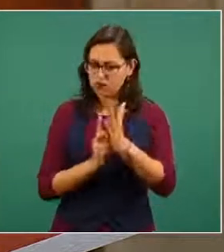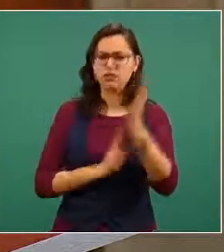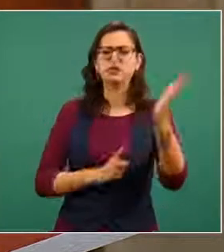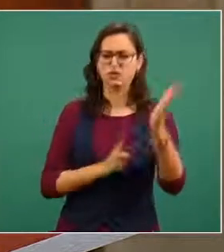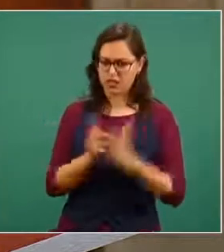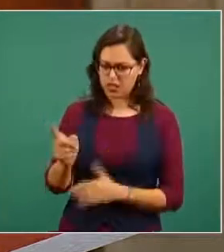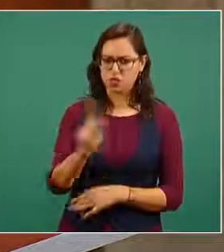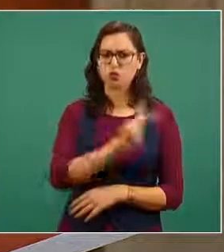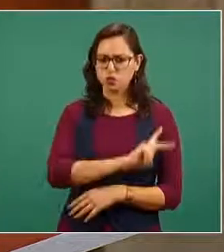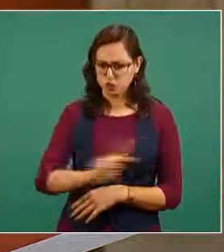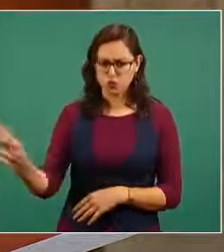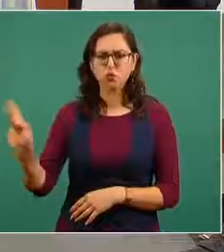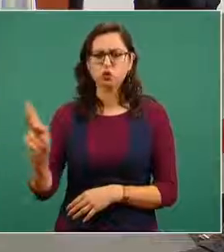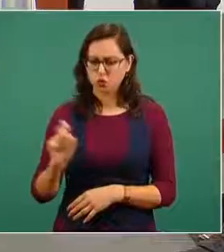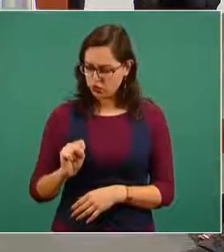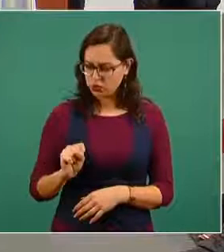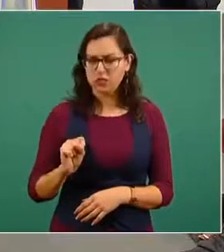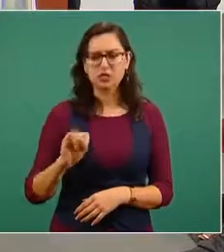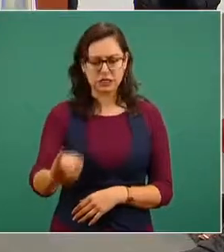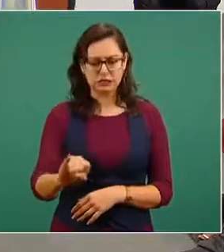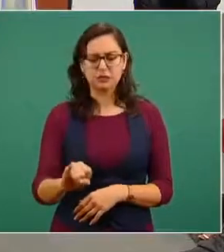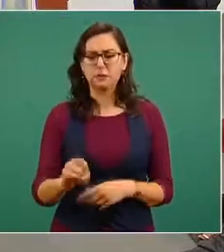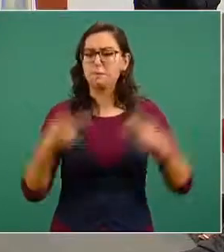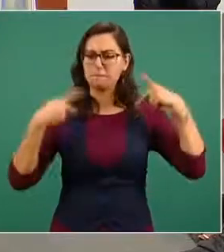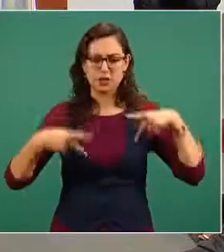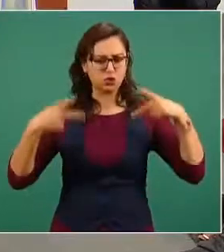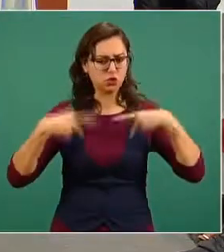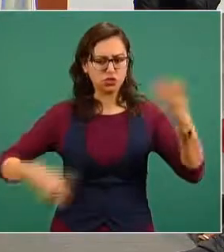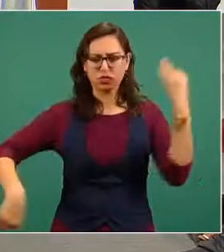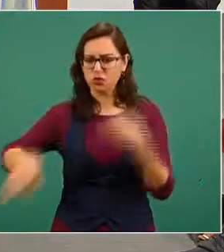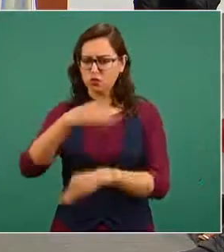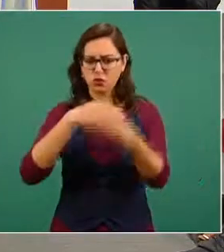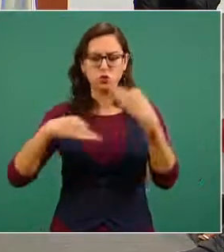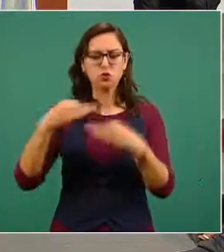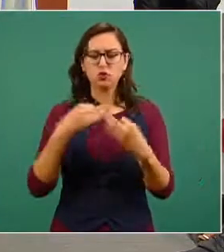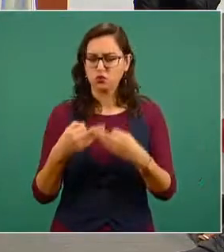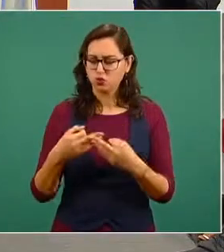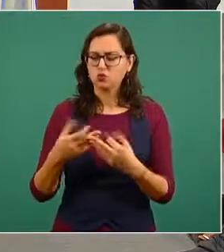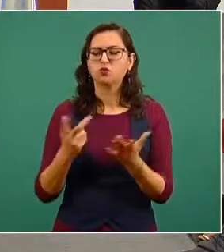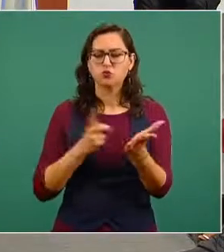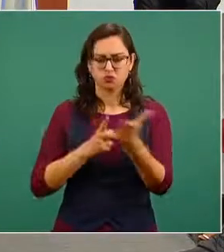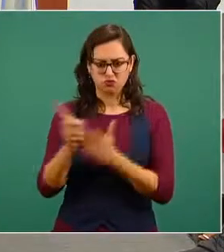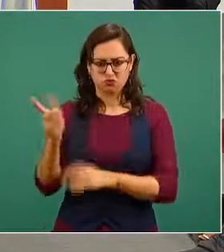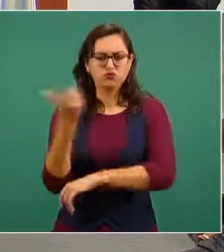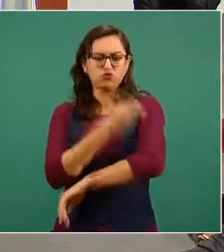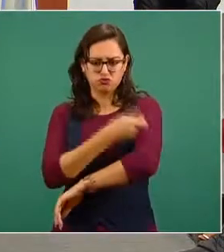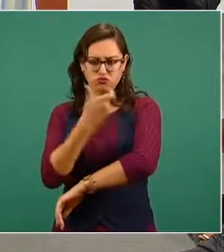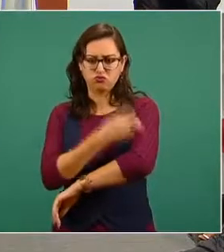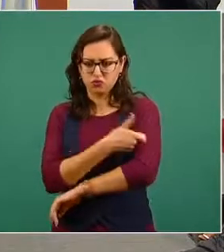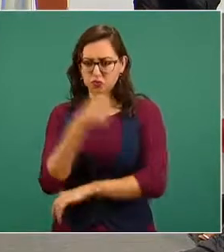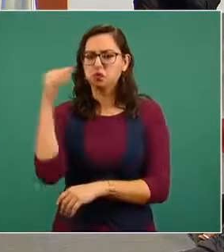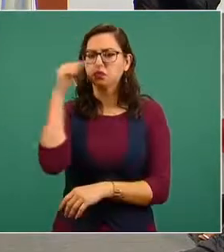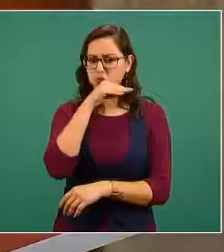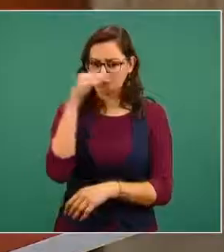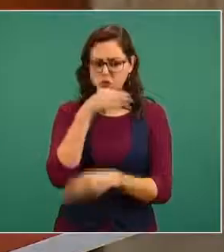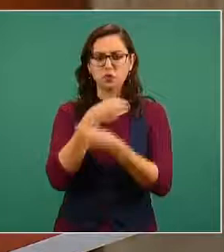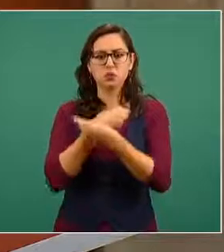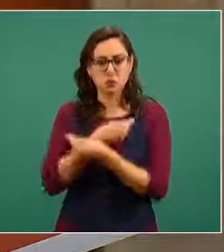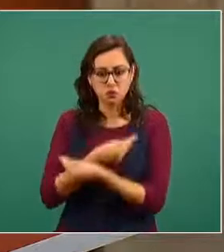a aplicar de manera universal es decir a todas y a todos y es gratuita pero tenemos